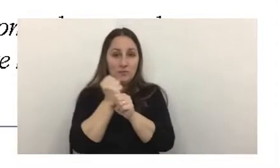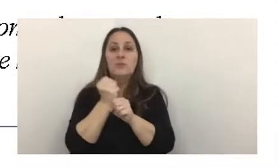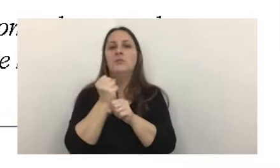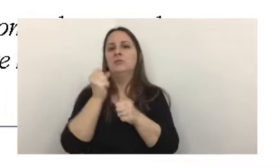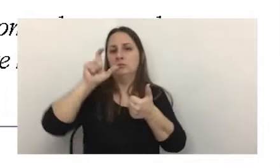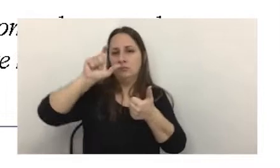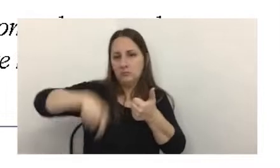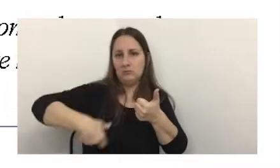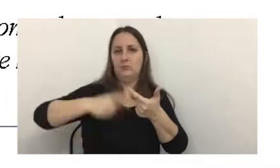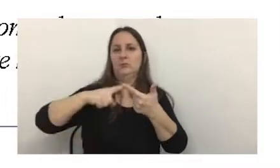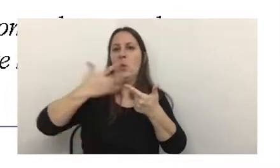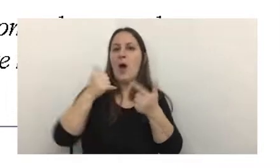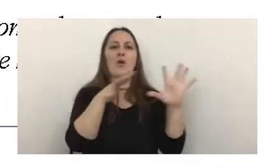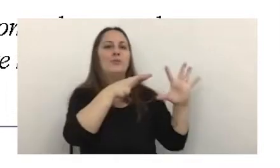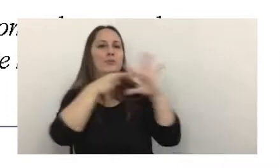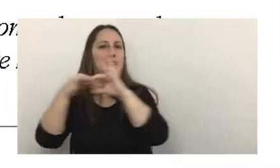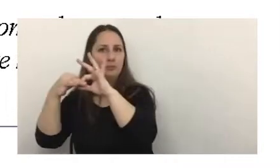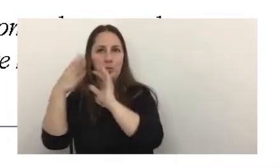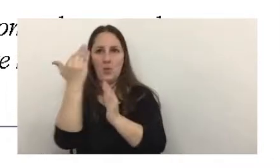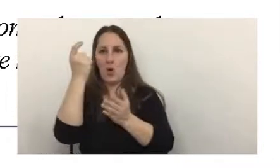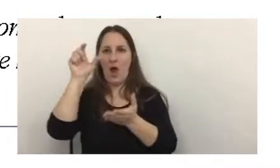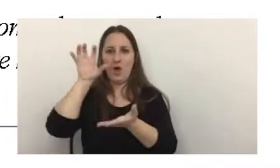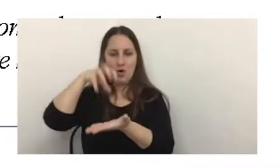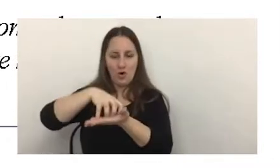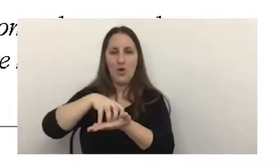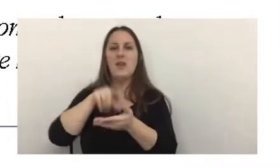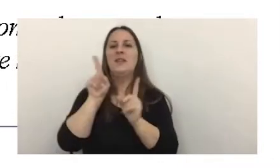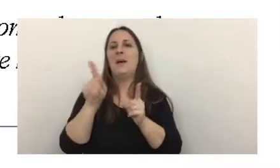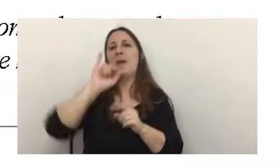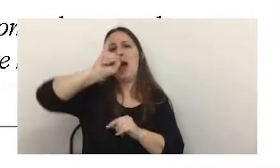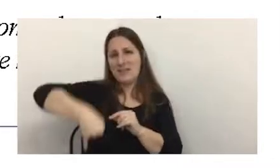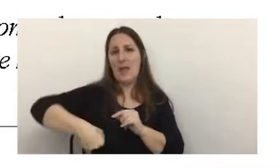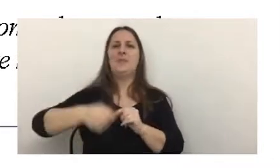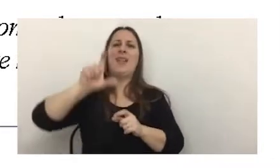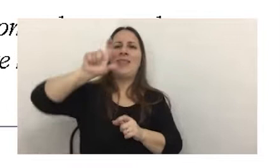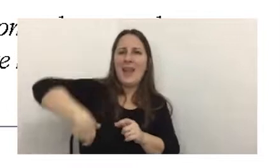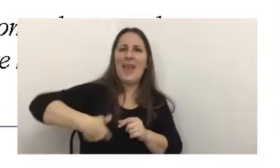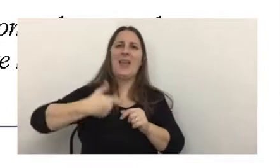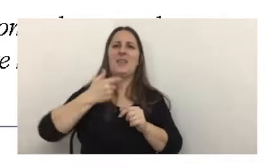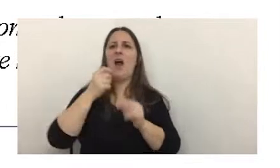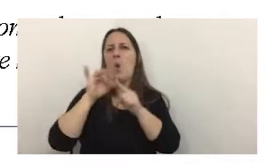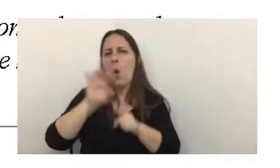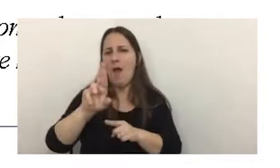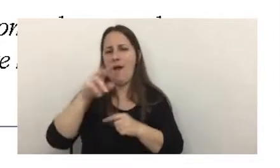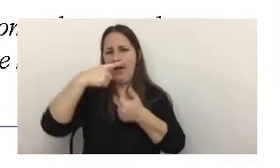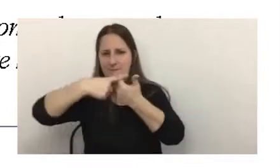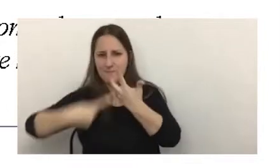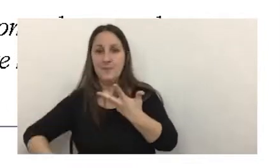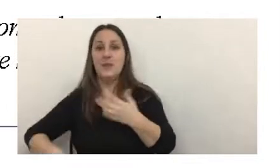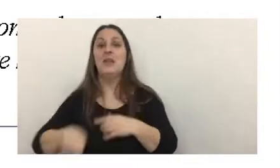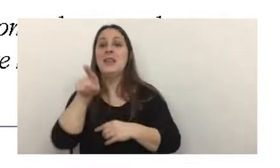pagos bancarizados y la aceptación de medios electrónicos de pago. Esta